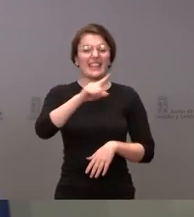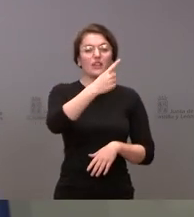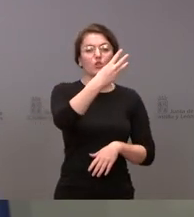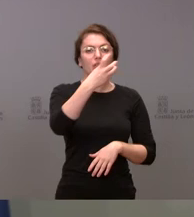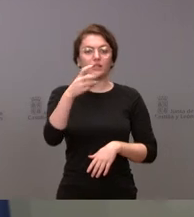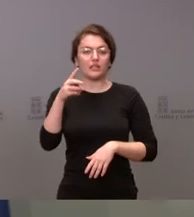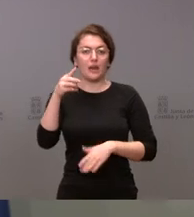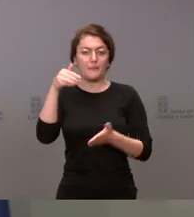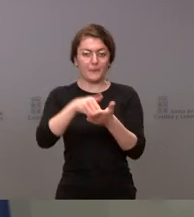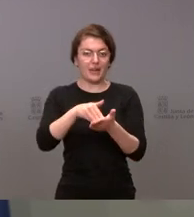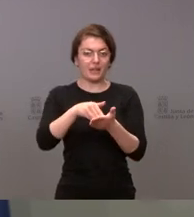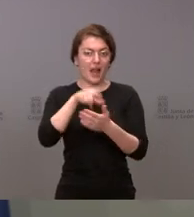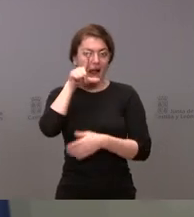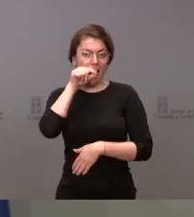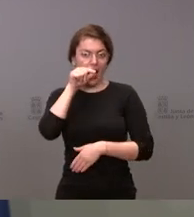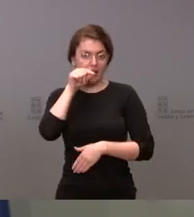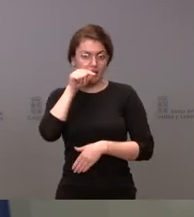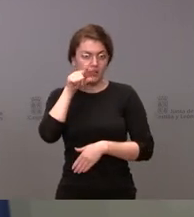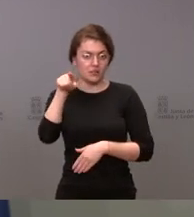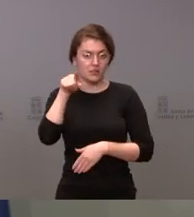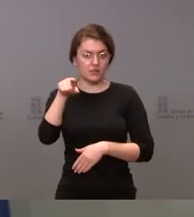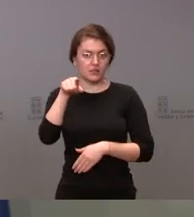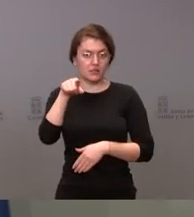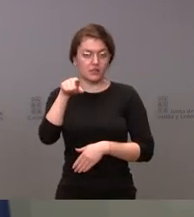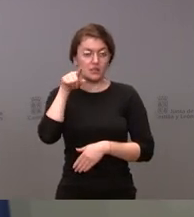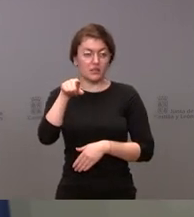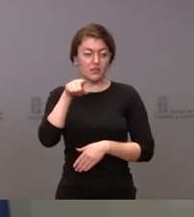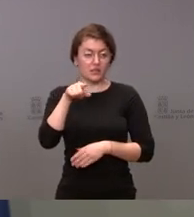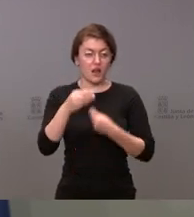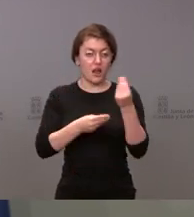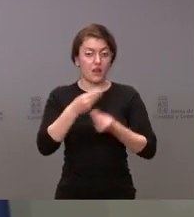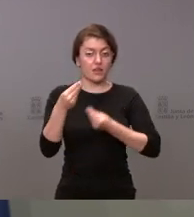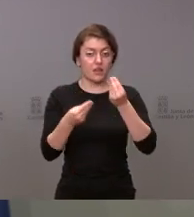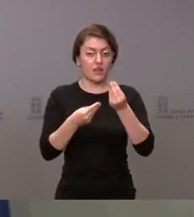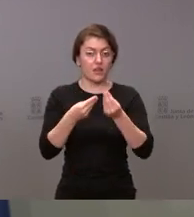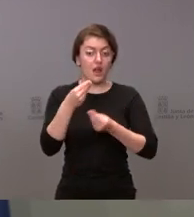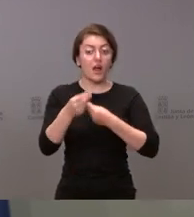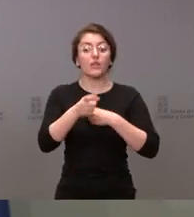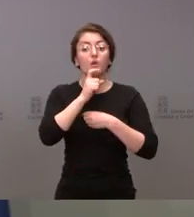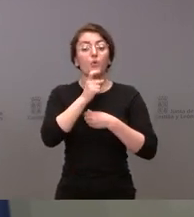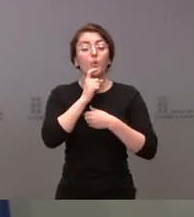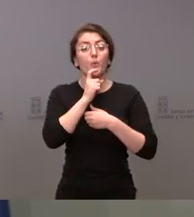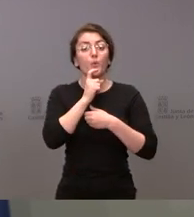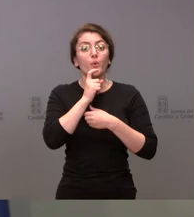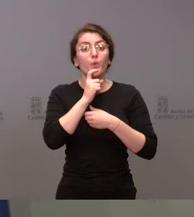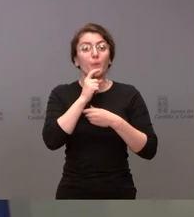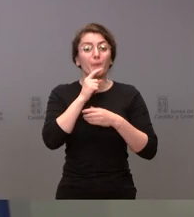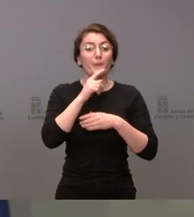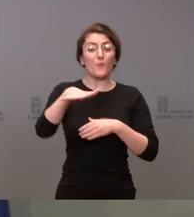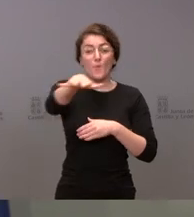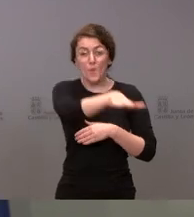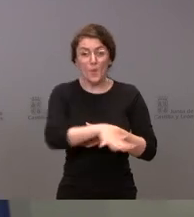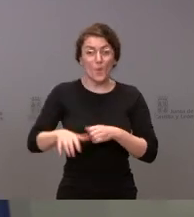las medidas que corresponden a estas cuestiones, que son las medidas de protección perimetral en los 3 kilómetros y en los 10 kilómetros